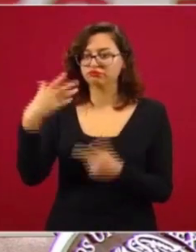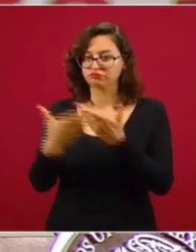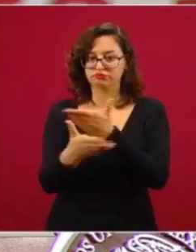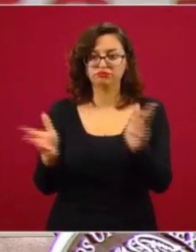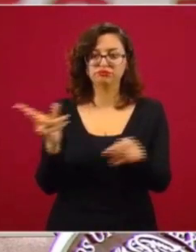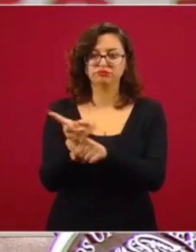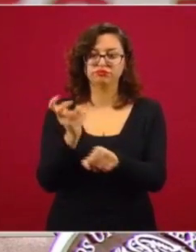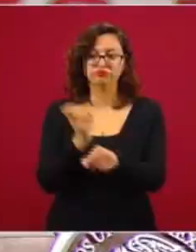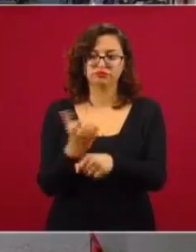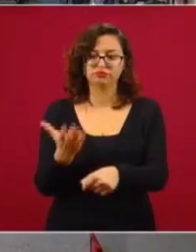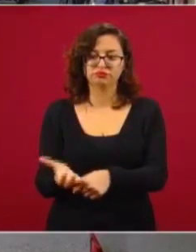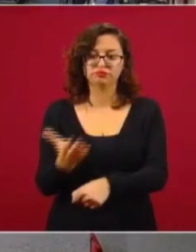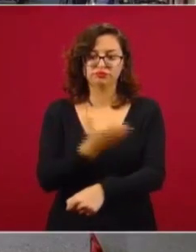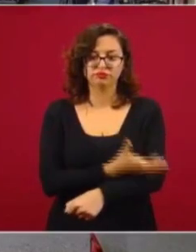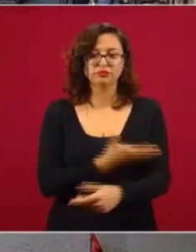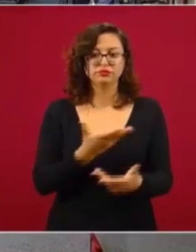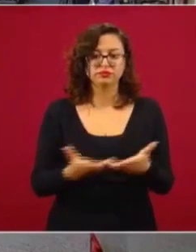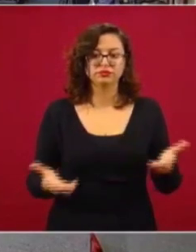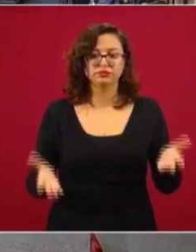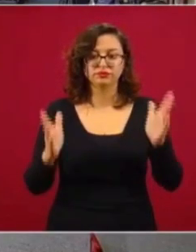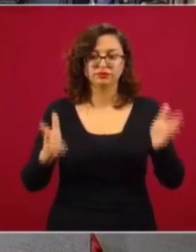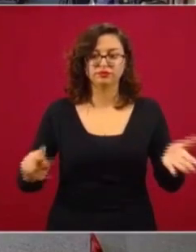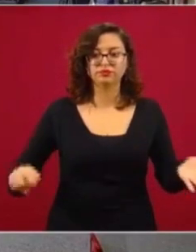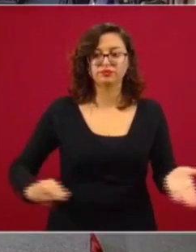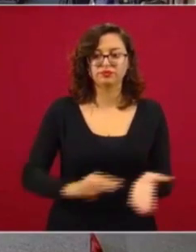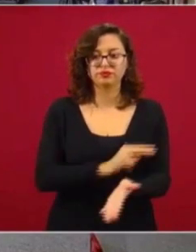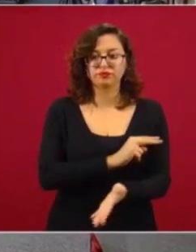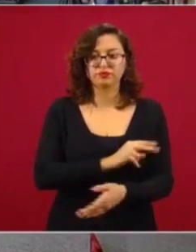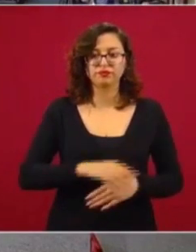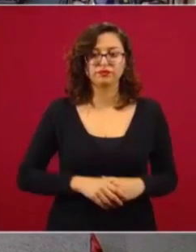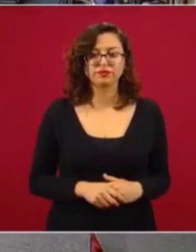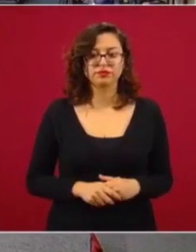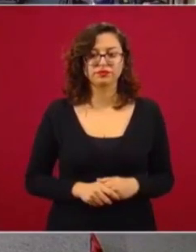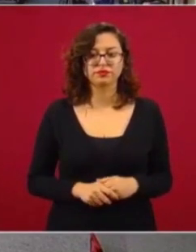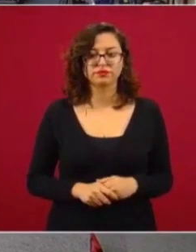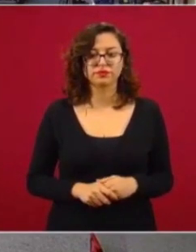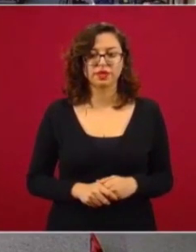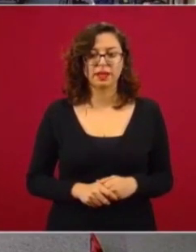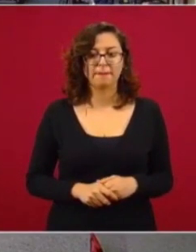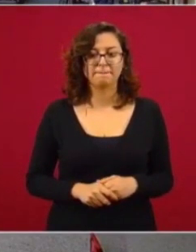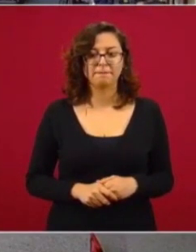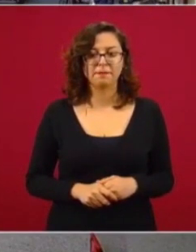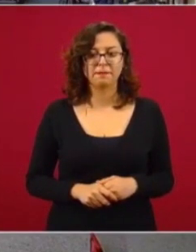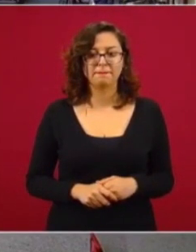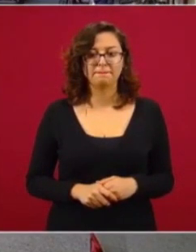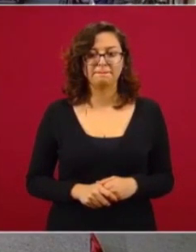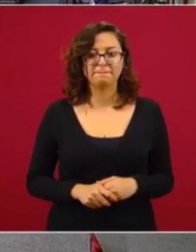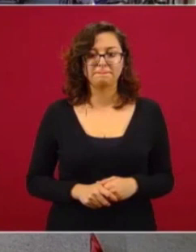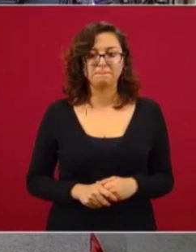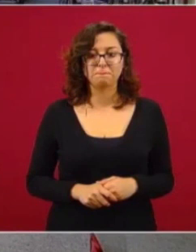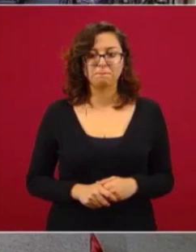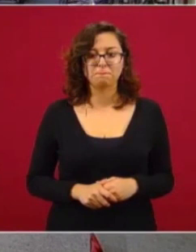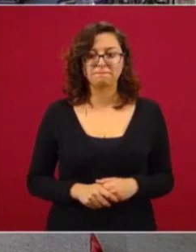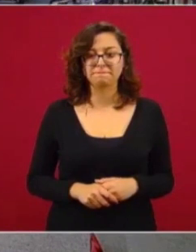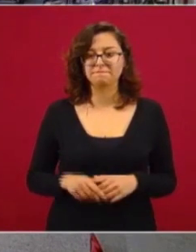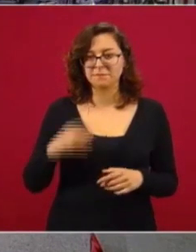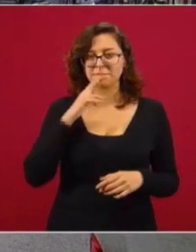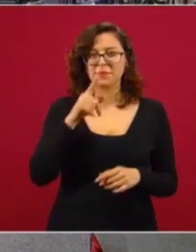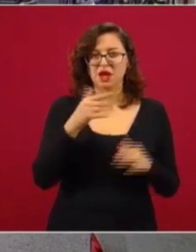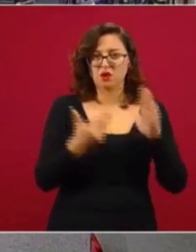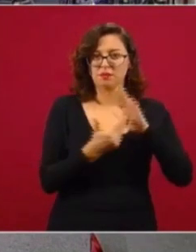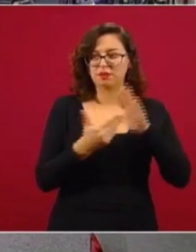invitadas. Ahora sí vamos a firmar. No se da mejor acá, es más amplio,